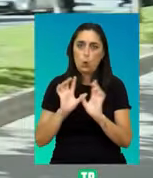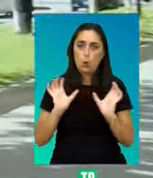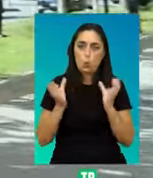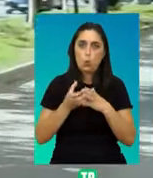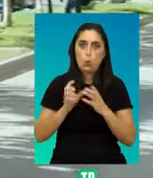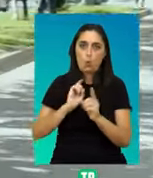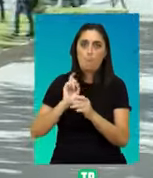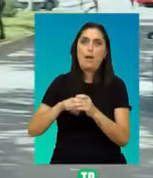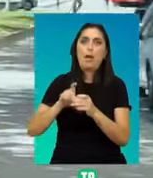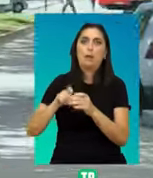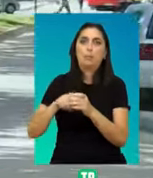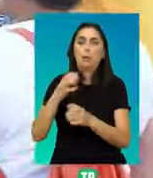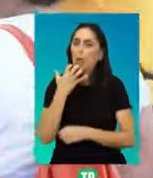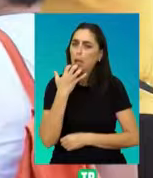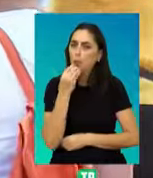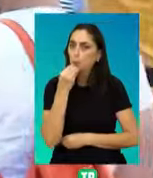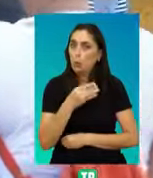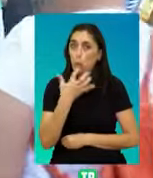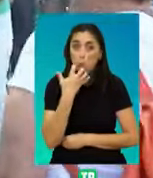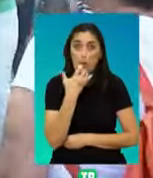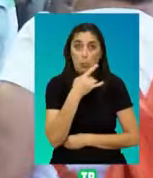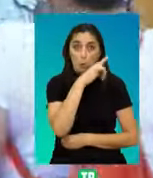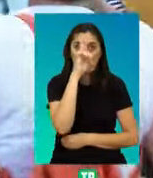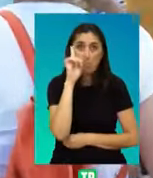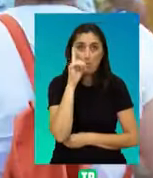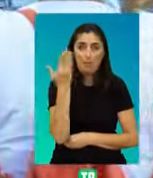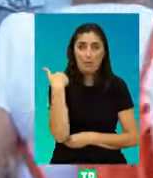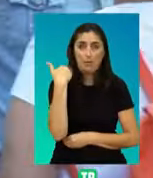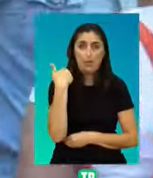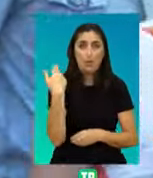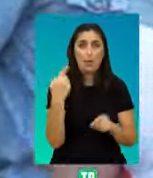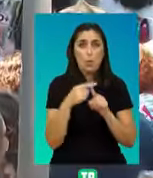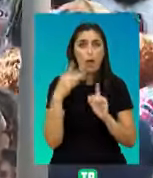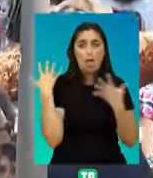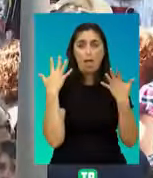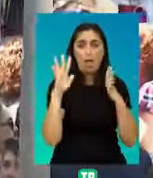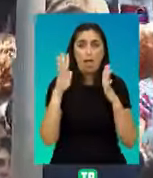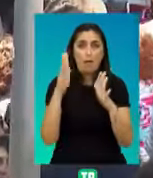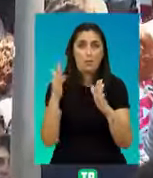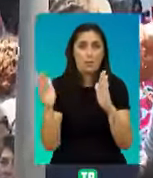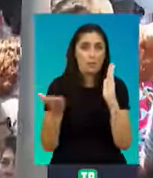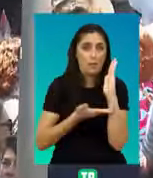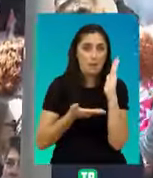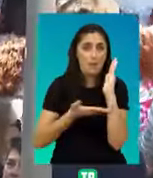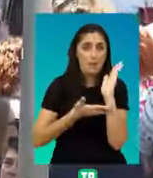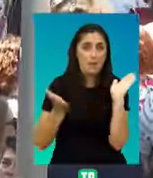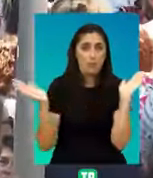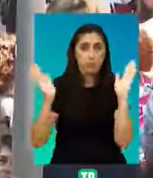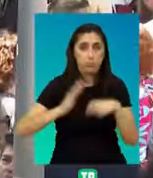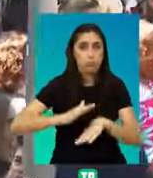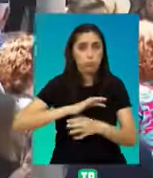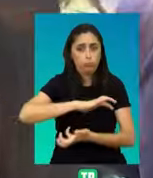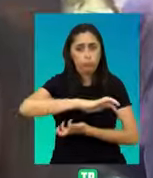colectivas. Tenemos buenos ejemplos en ciudades como Madrid, donde la política de eliminar el arbolado ha generado movimientos ciudadanos de